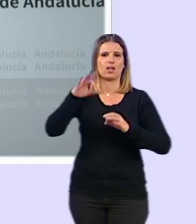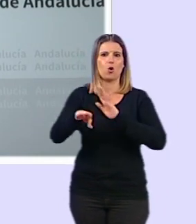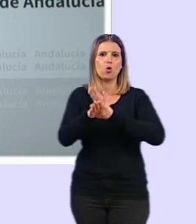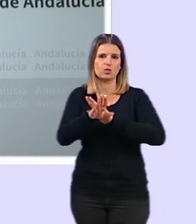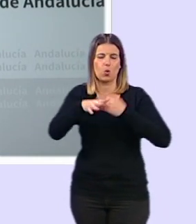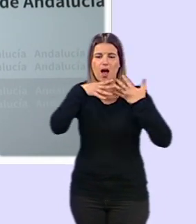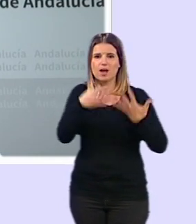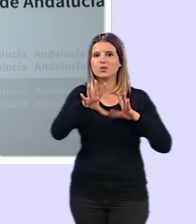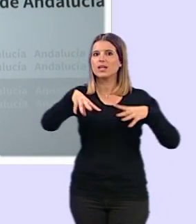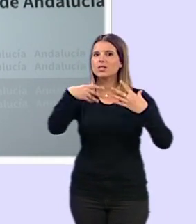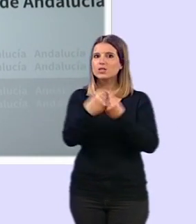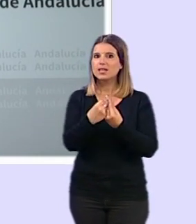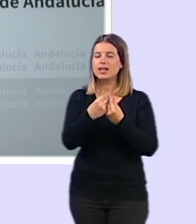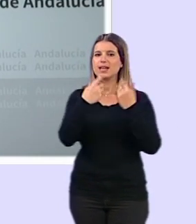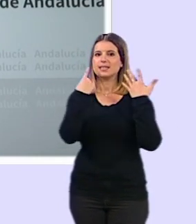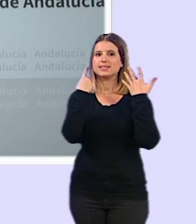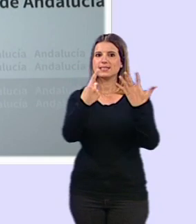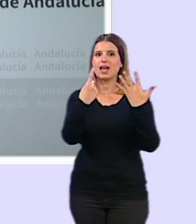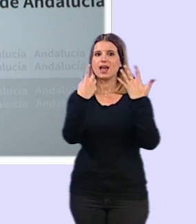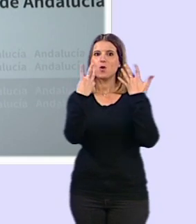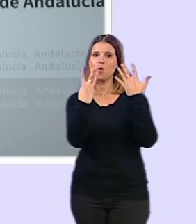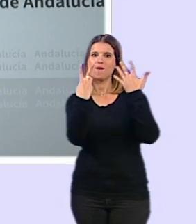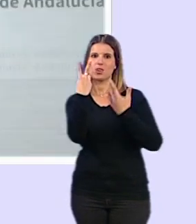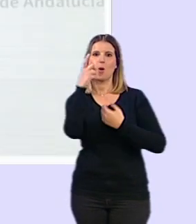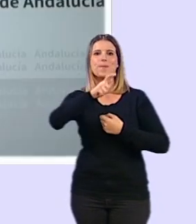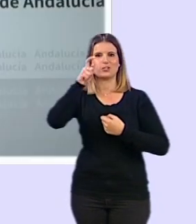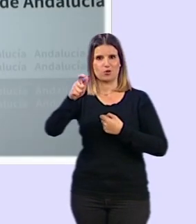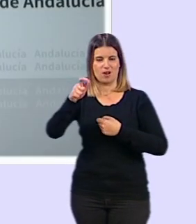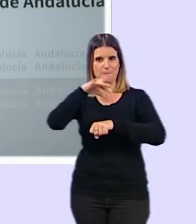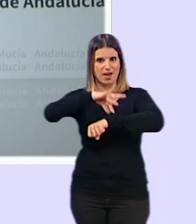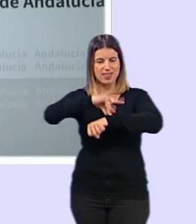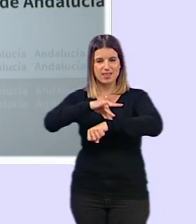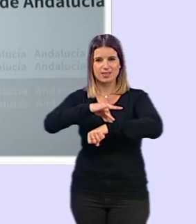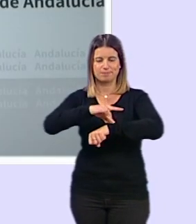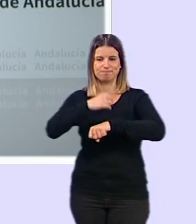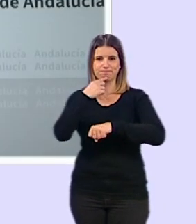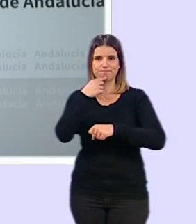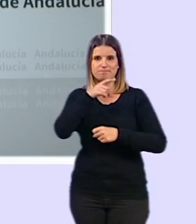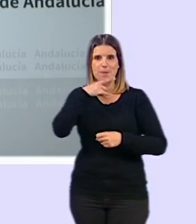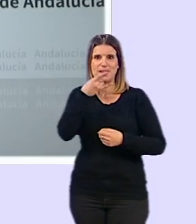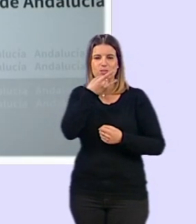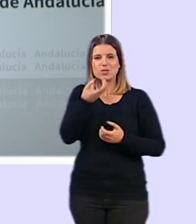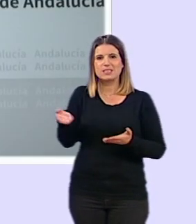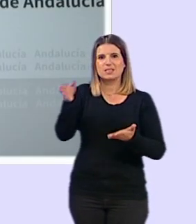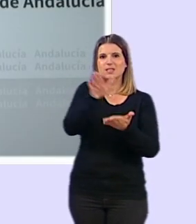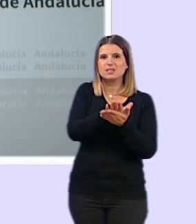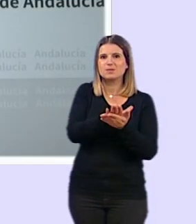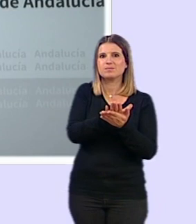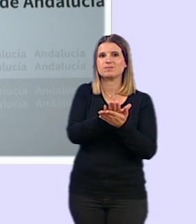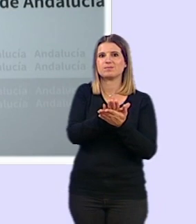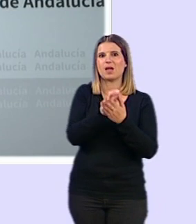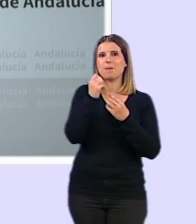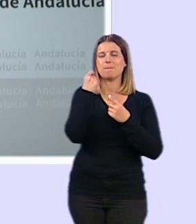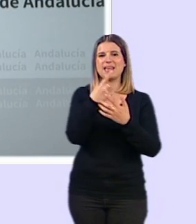momento una totalidad de 692 pacientes. Tenemos que lamentar el fallecimiento de 1.017